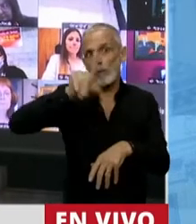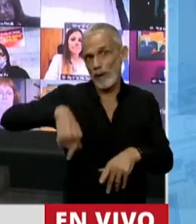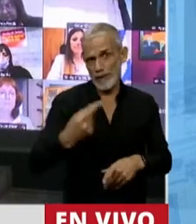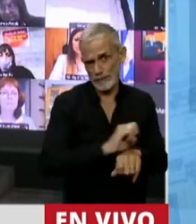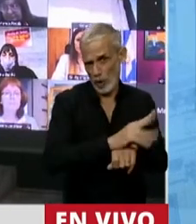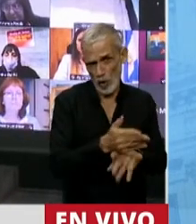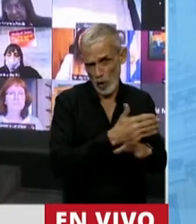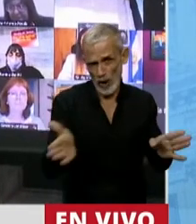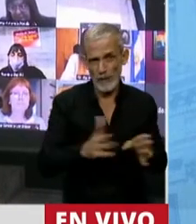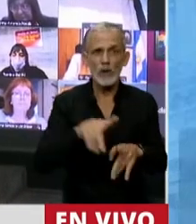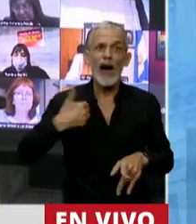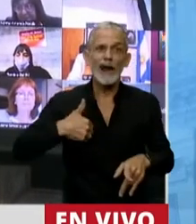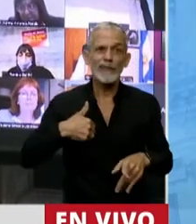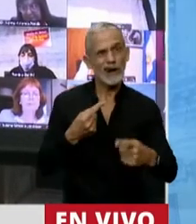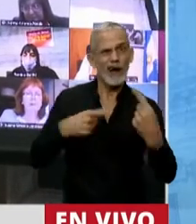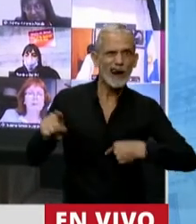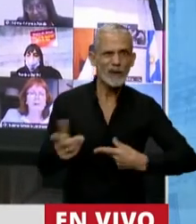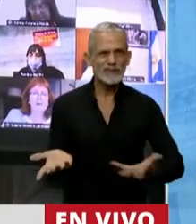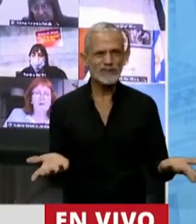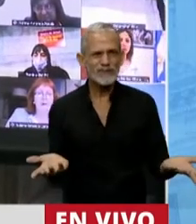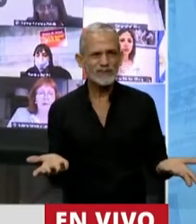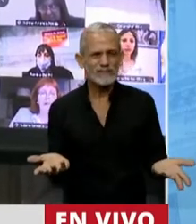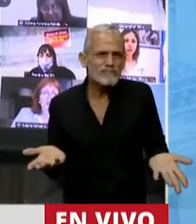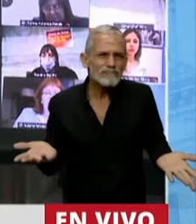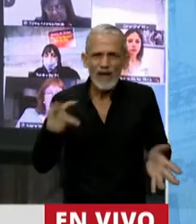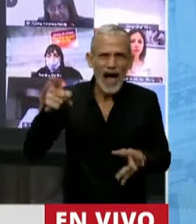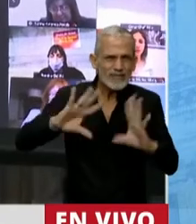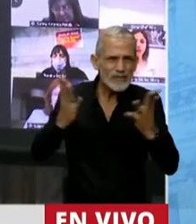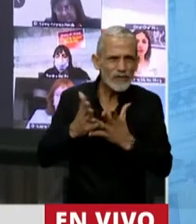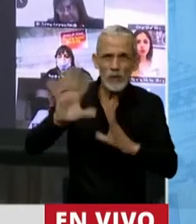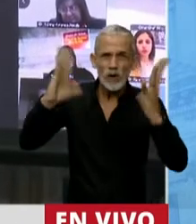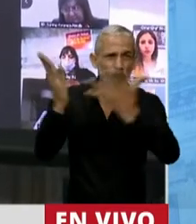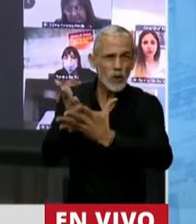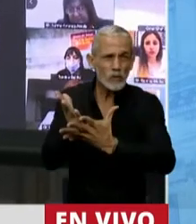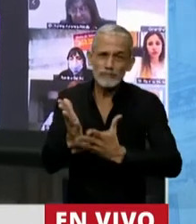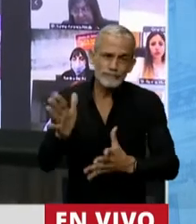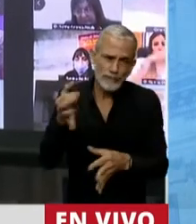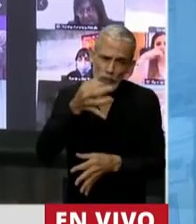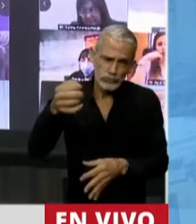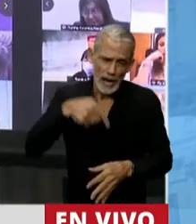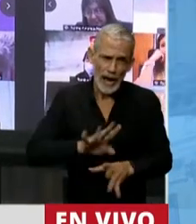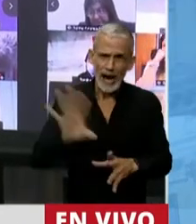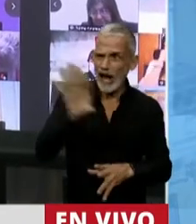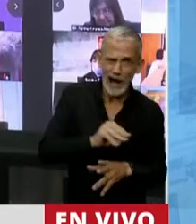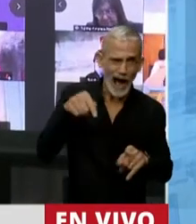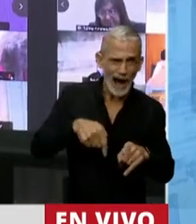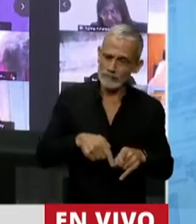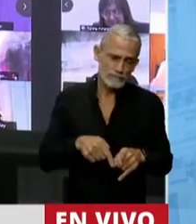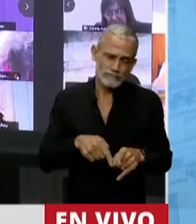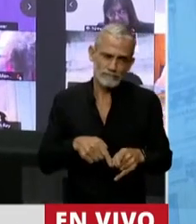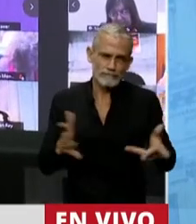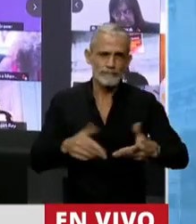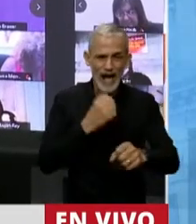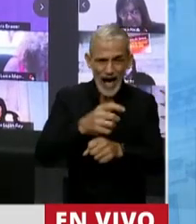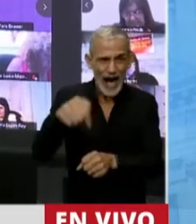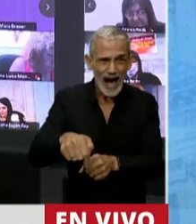-19. En Argentina, lamentablemente, parece que estas prácticas no son imitables. A la